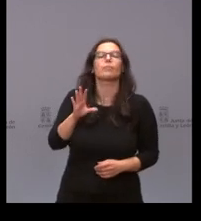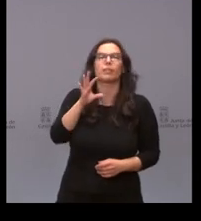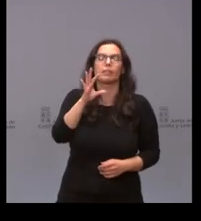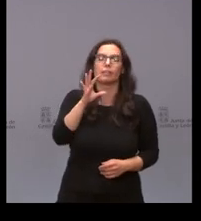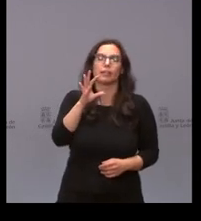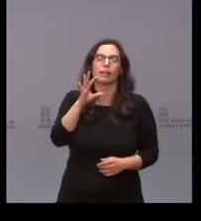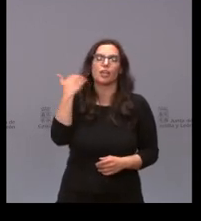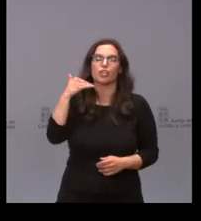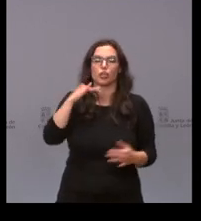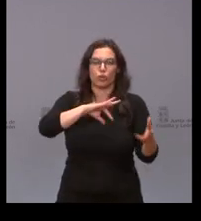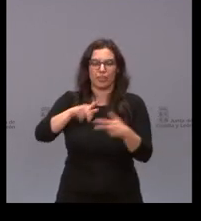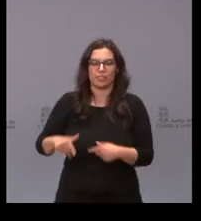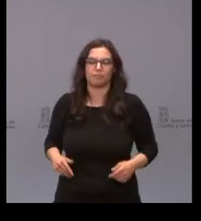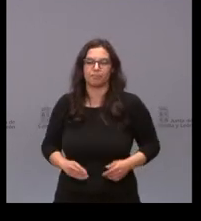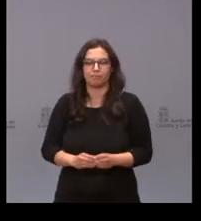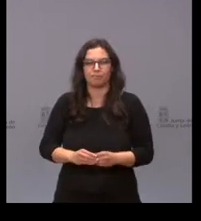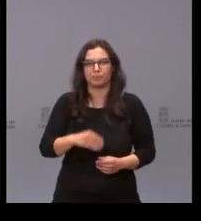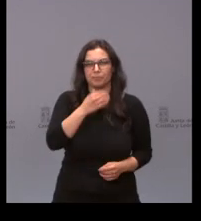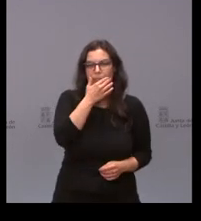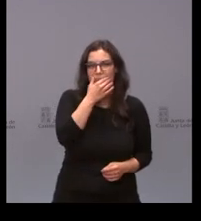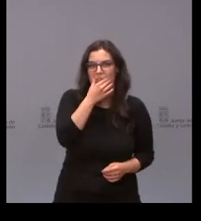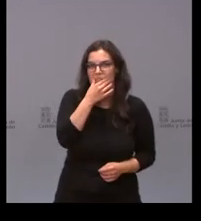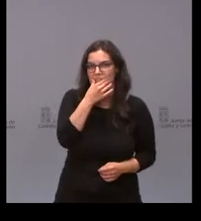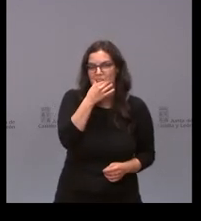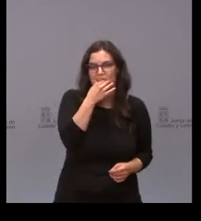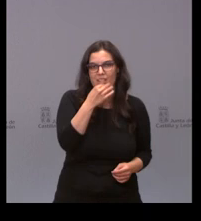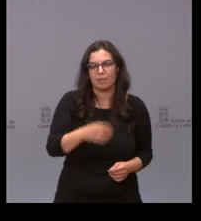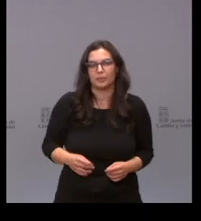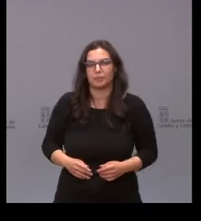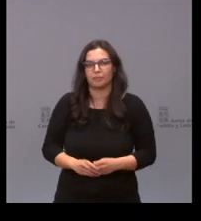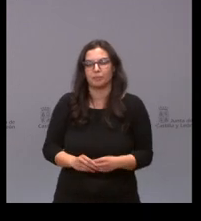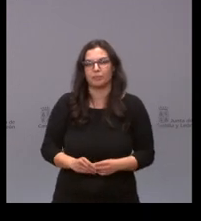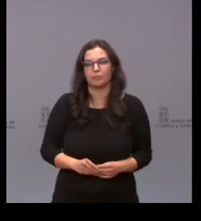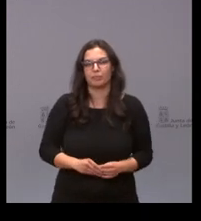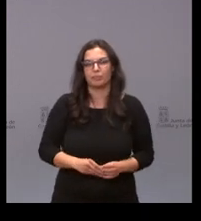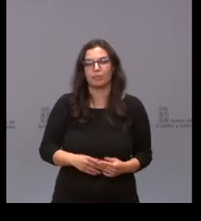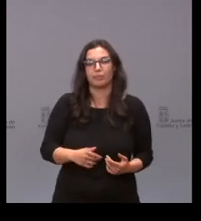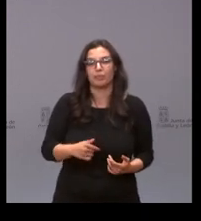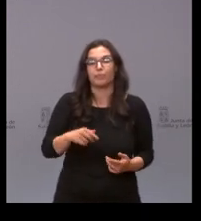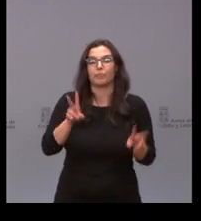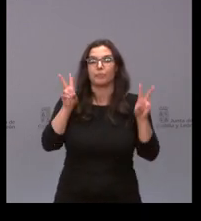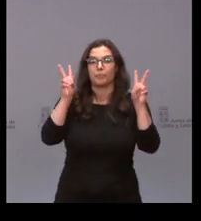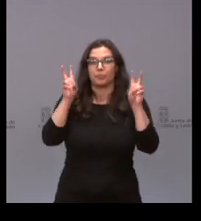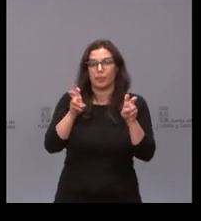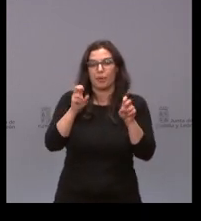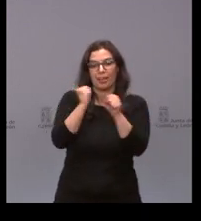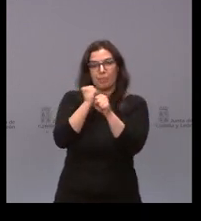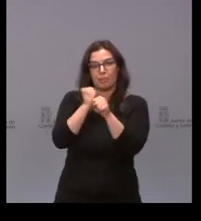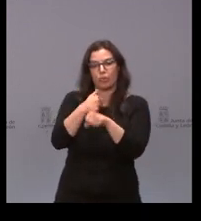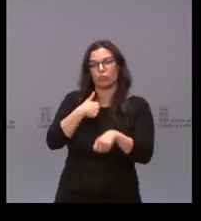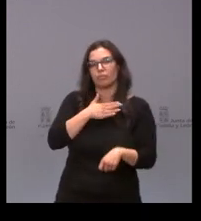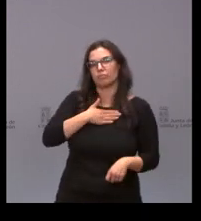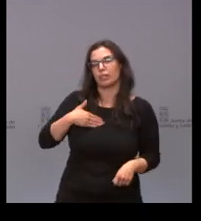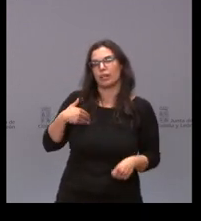García de Soria Noticias hola Sergio hola muy buenas yo por la parte de empleo quería trasladar